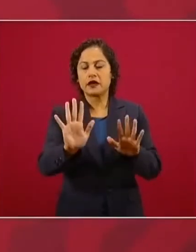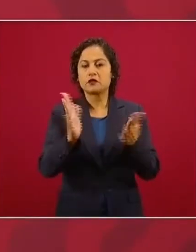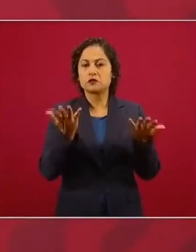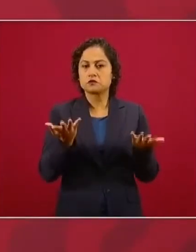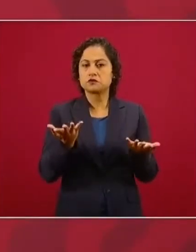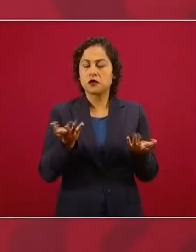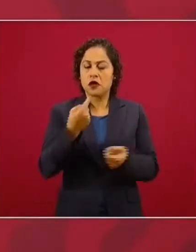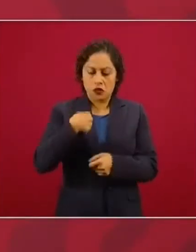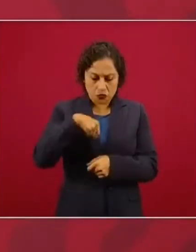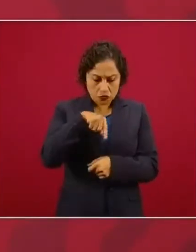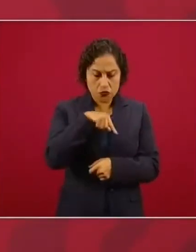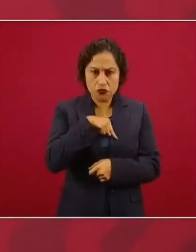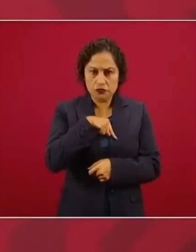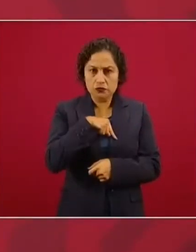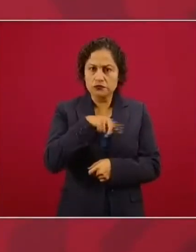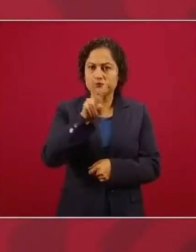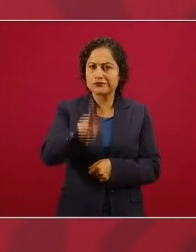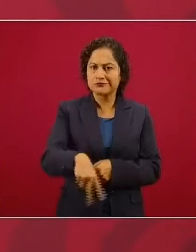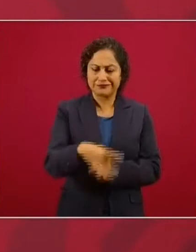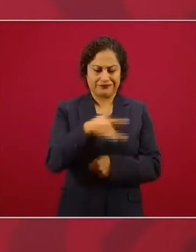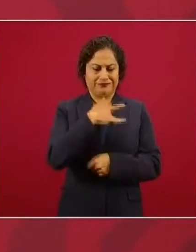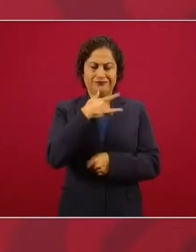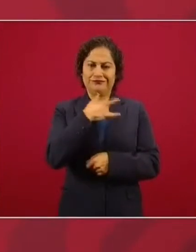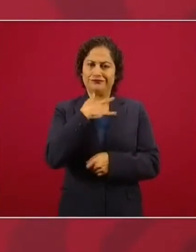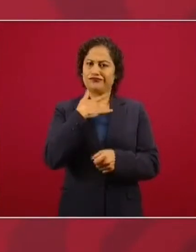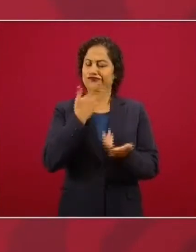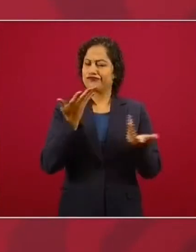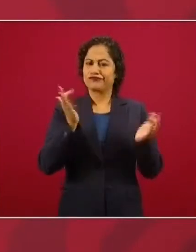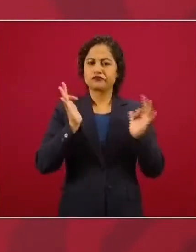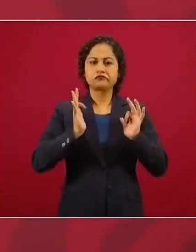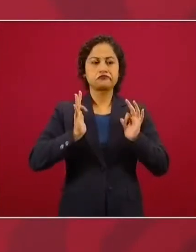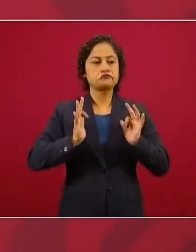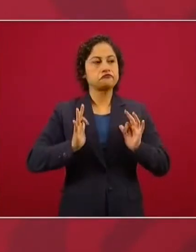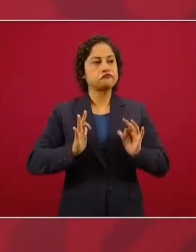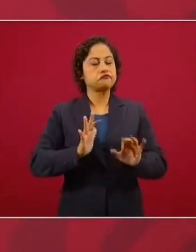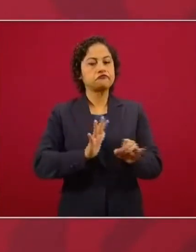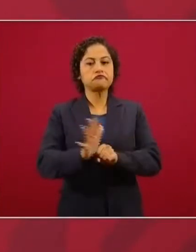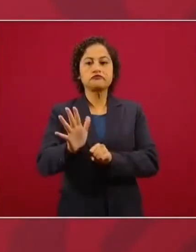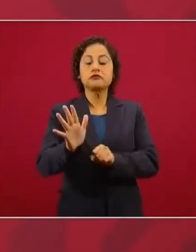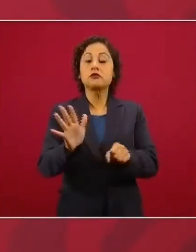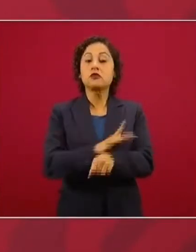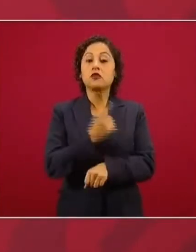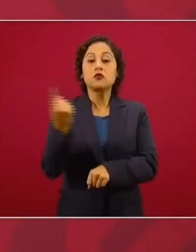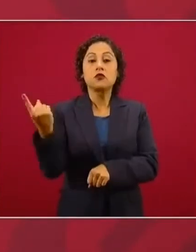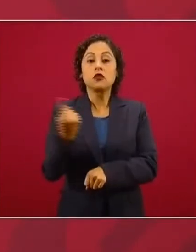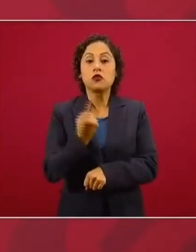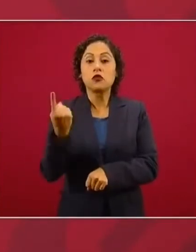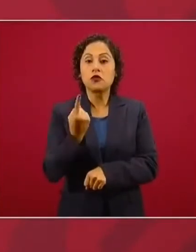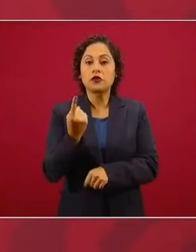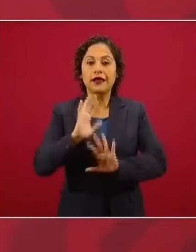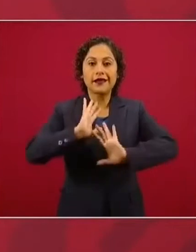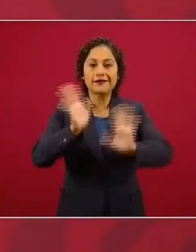muy satisfechos porque se logró un acuerdo para